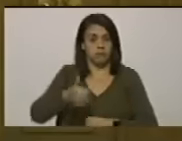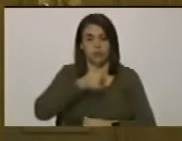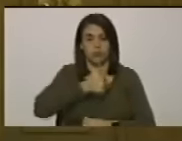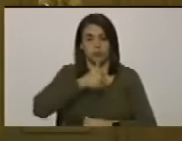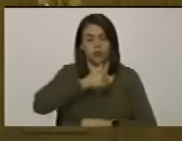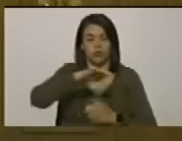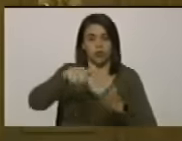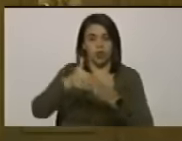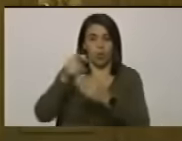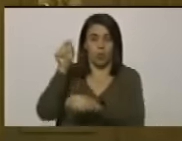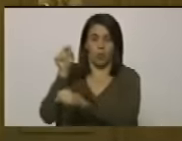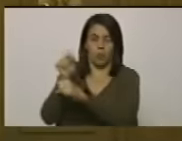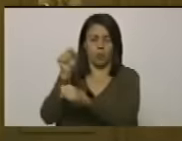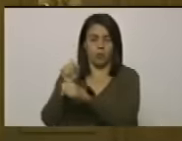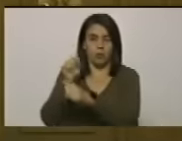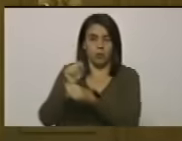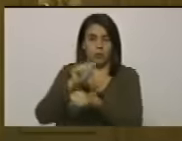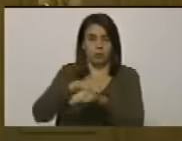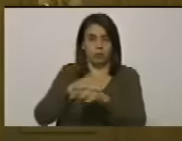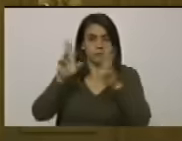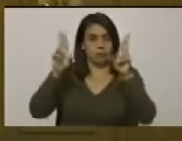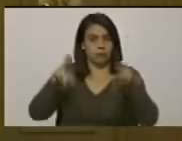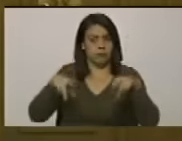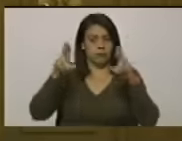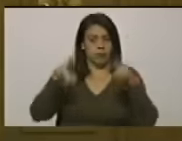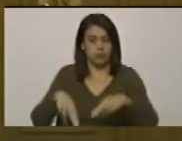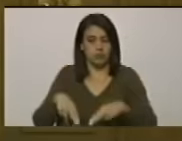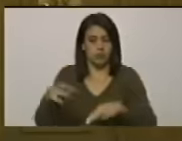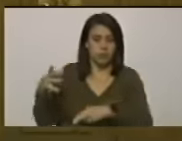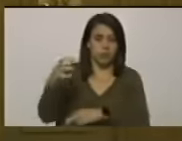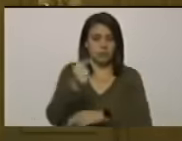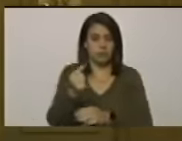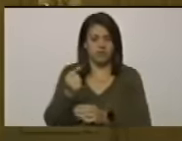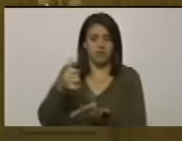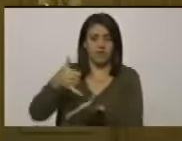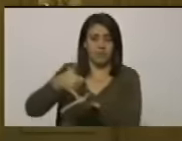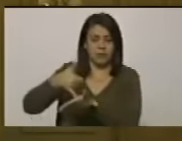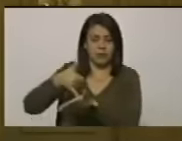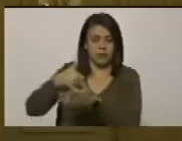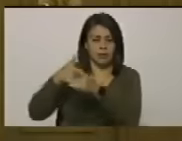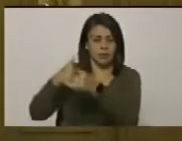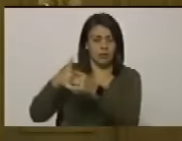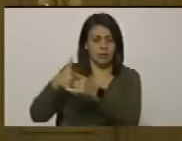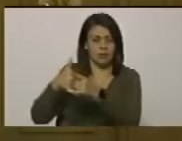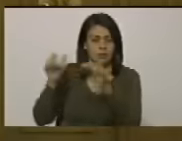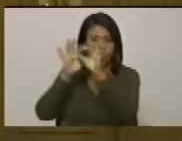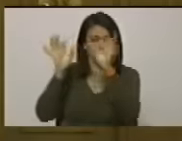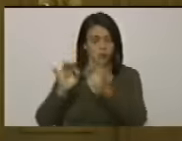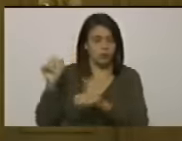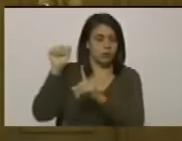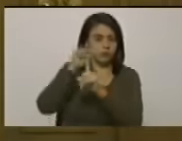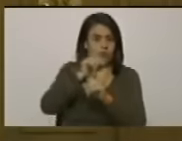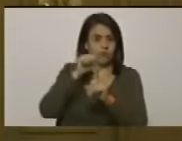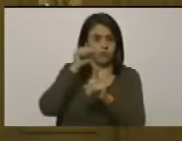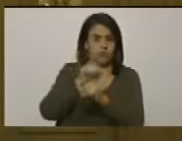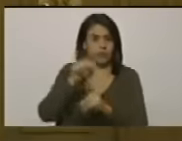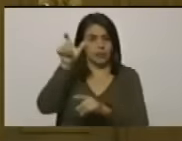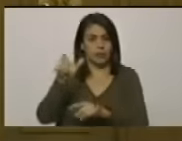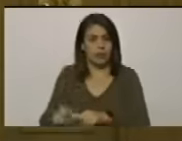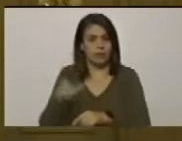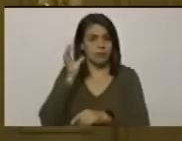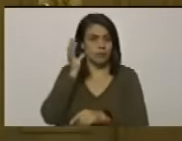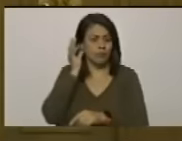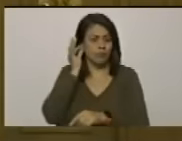cuanto se le acusó porque jamás lograron doblegar el espíritu de lucha de esta